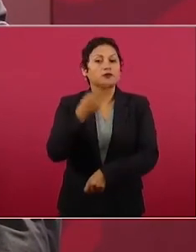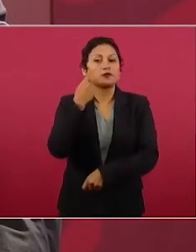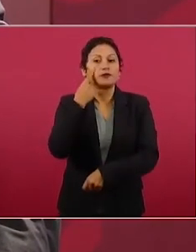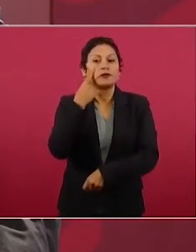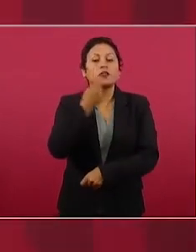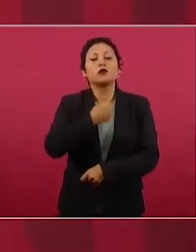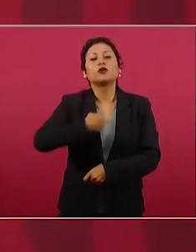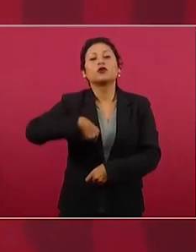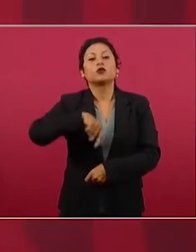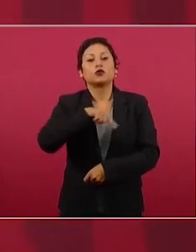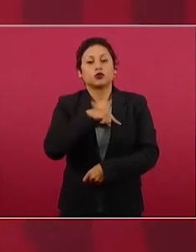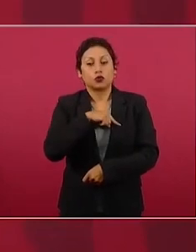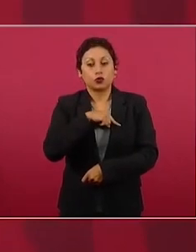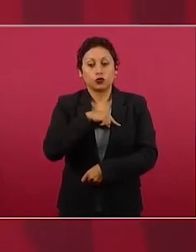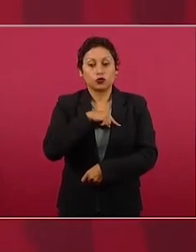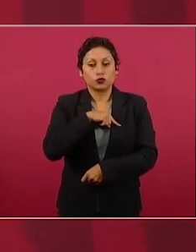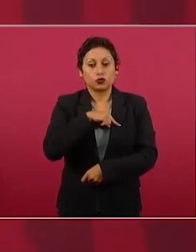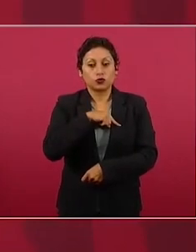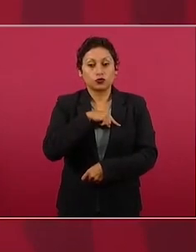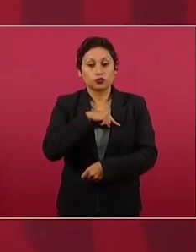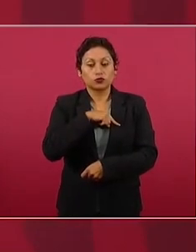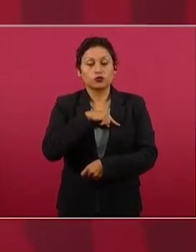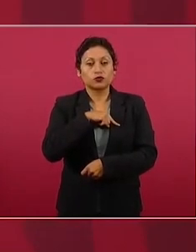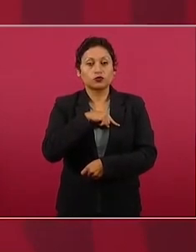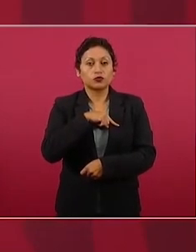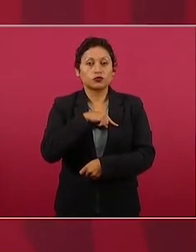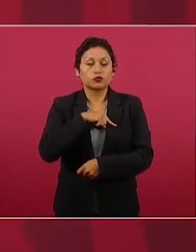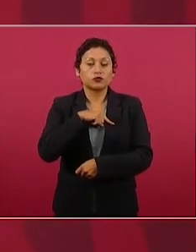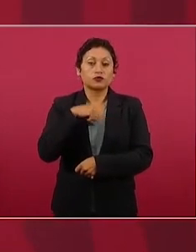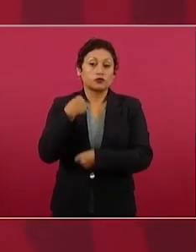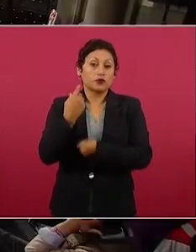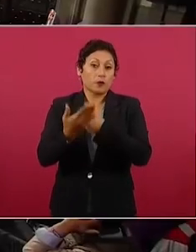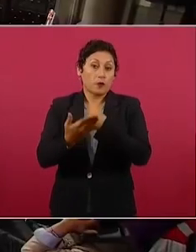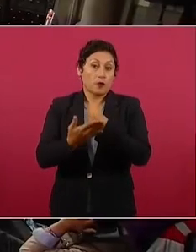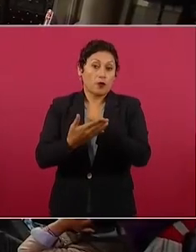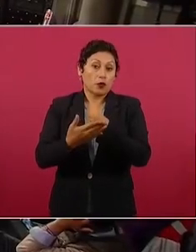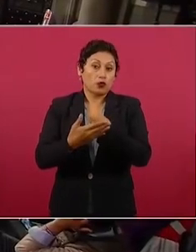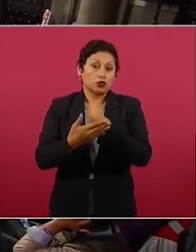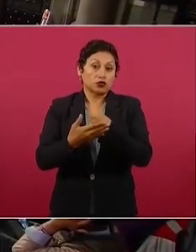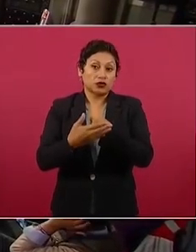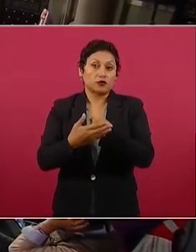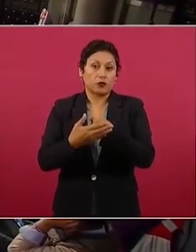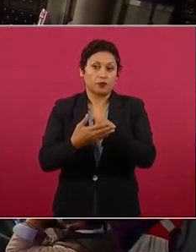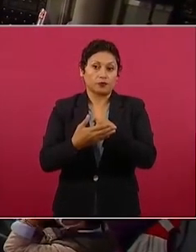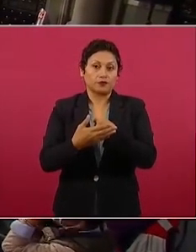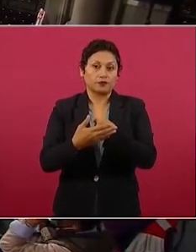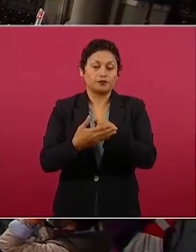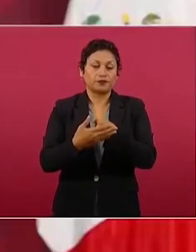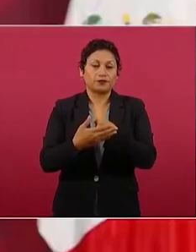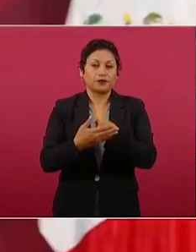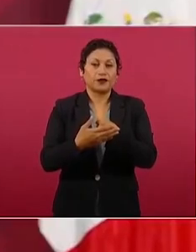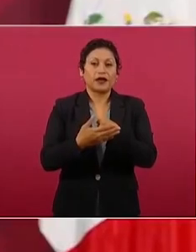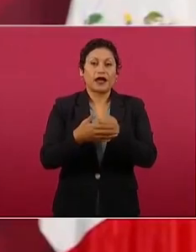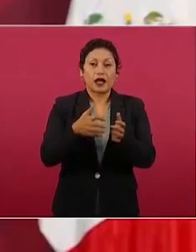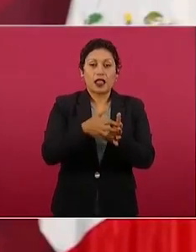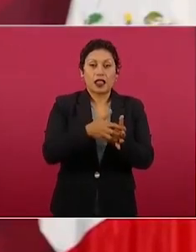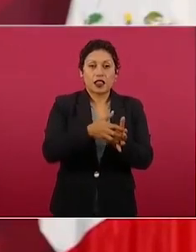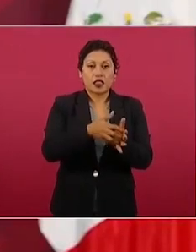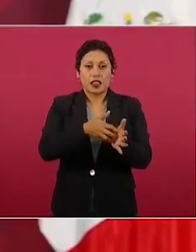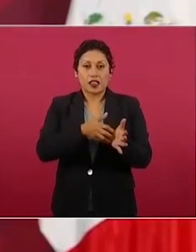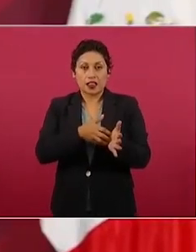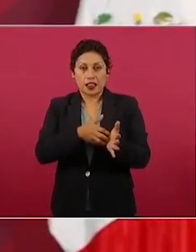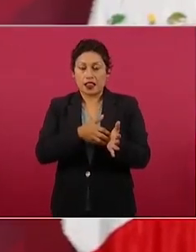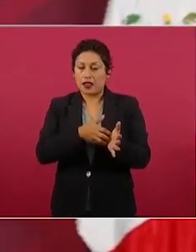de la fase de la austeridad republicana a una fase